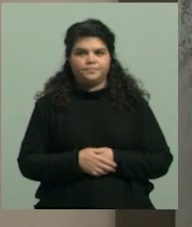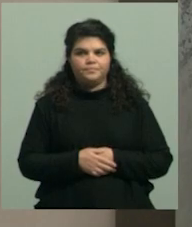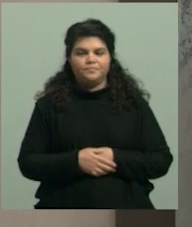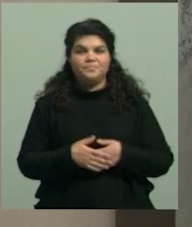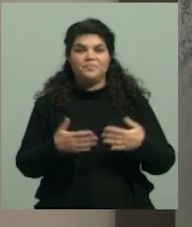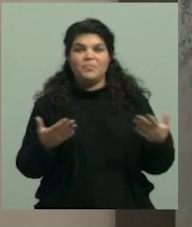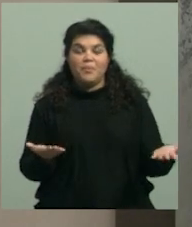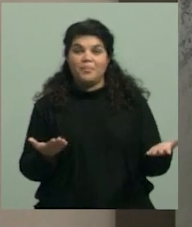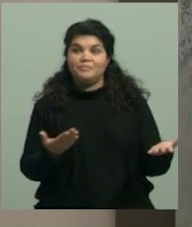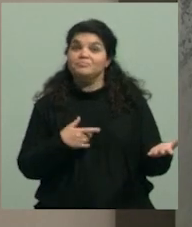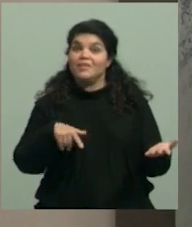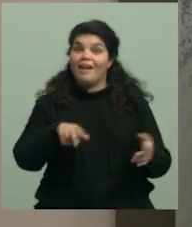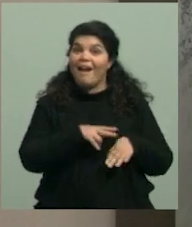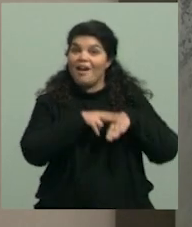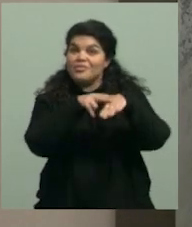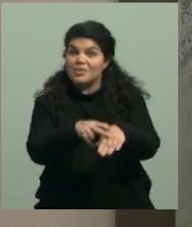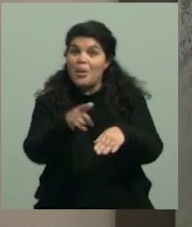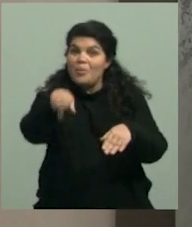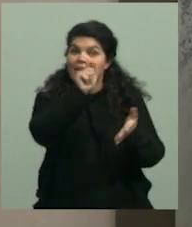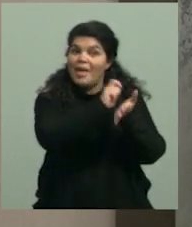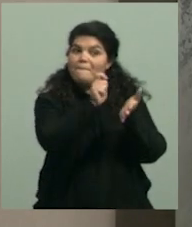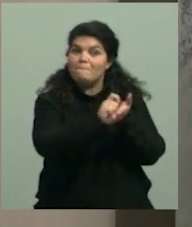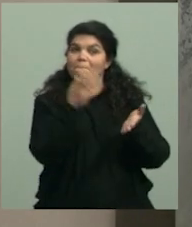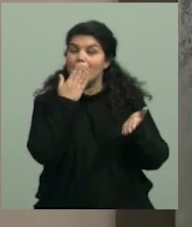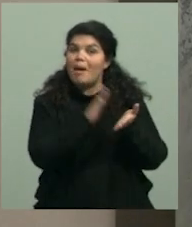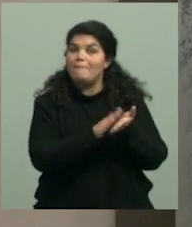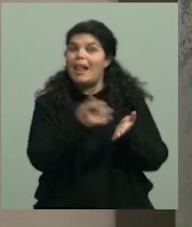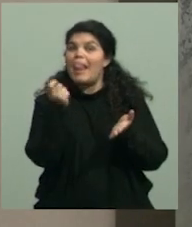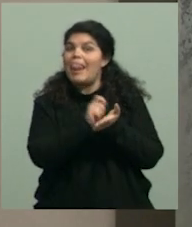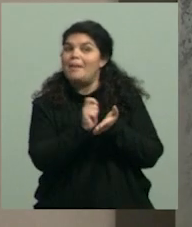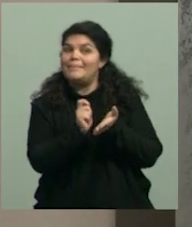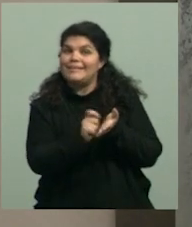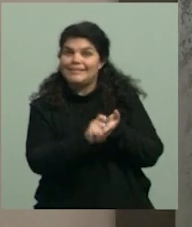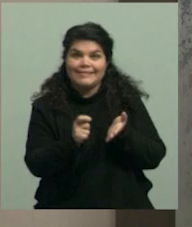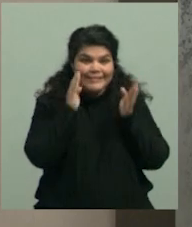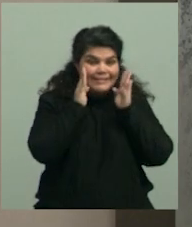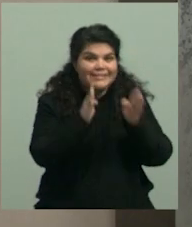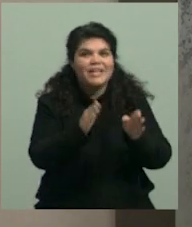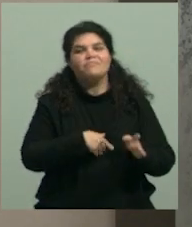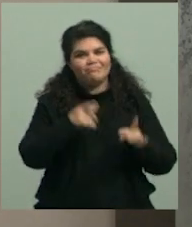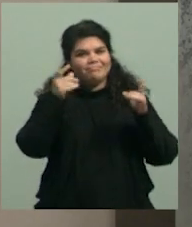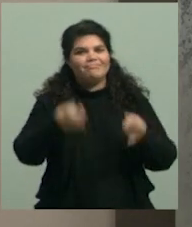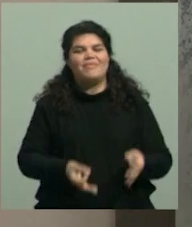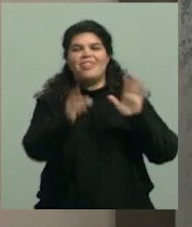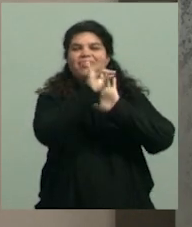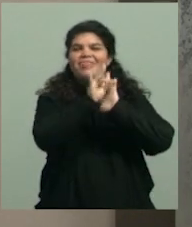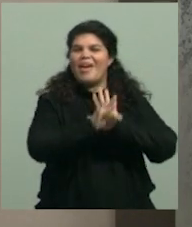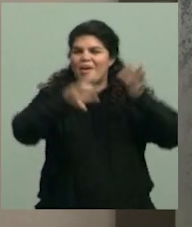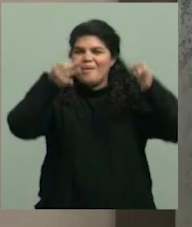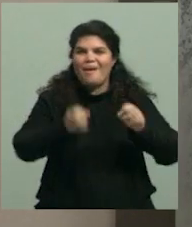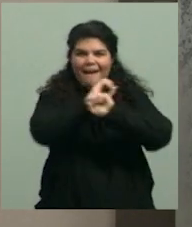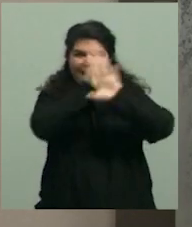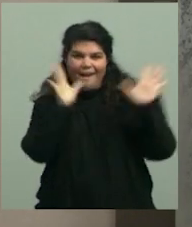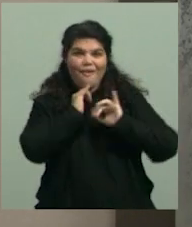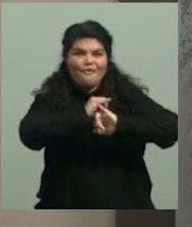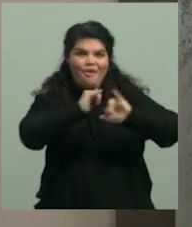Bueno, yo les voy a sugerir, tomen papel, una lapicera y vayan anotando. Igual vamos a pasar los datos como tienen que hacer para tener más información, pero